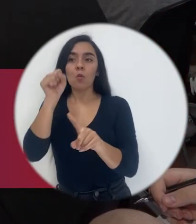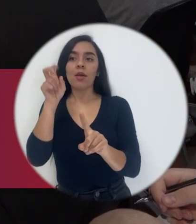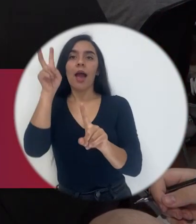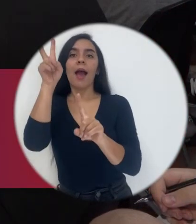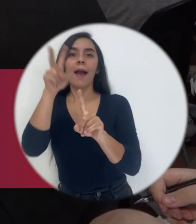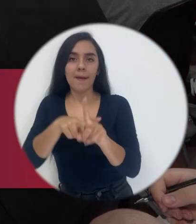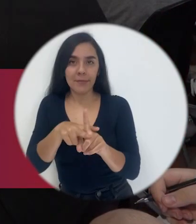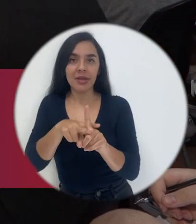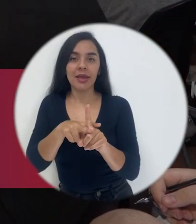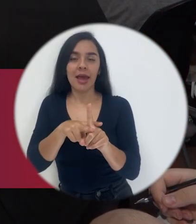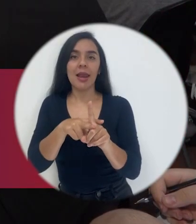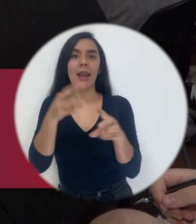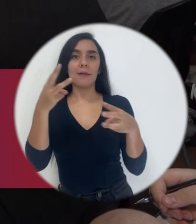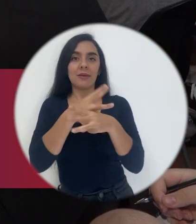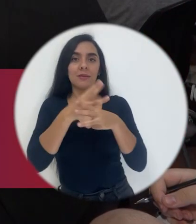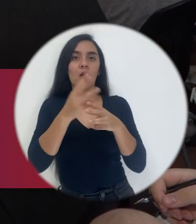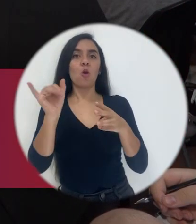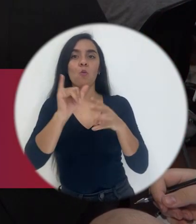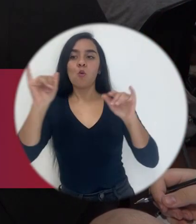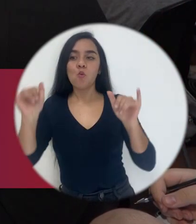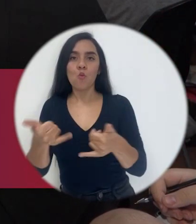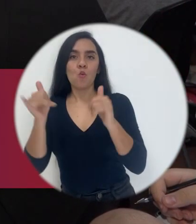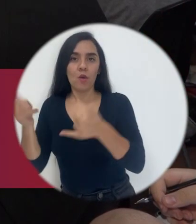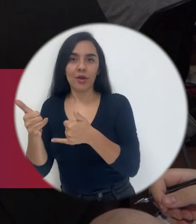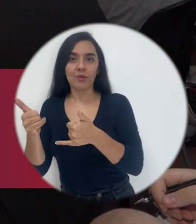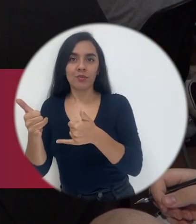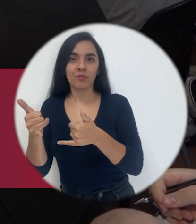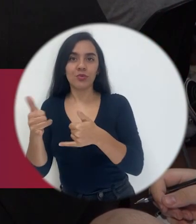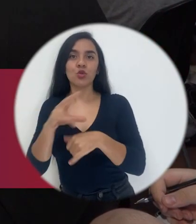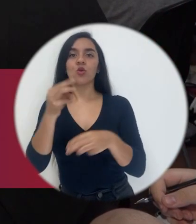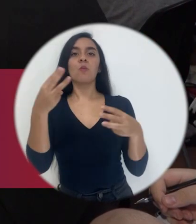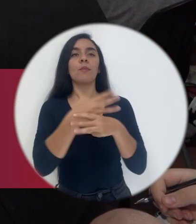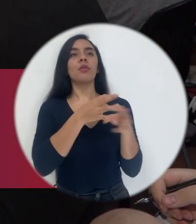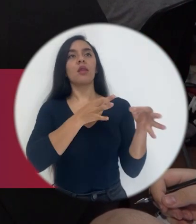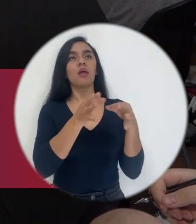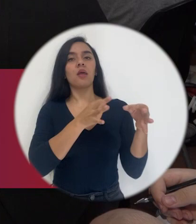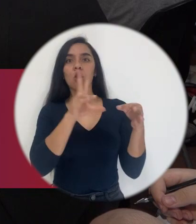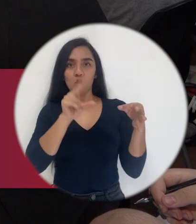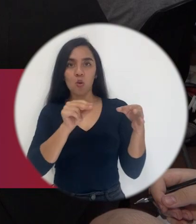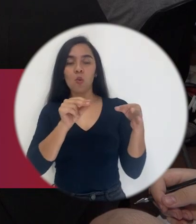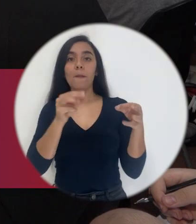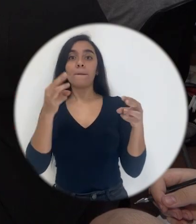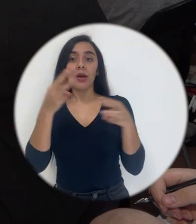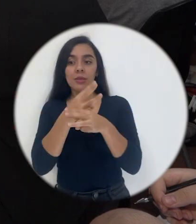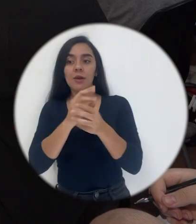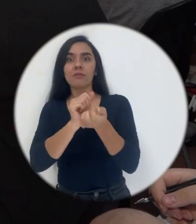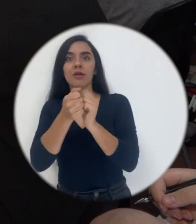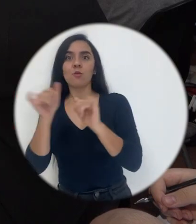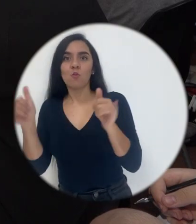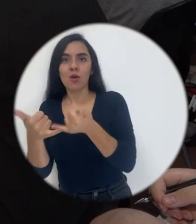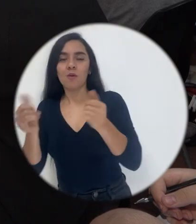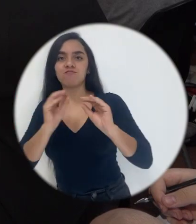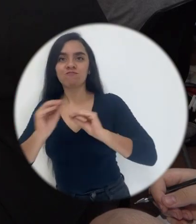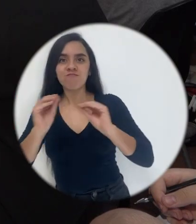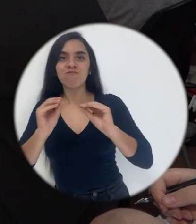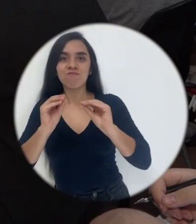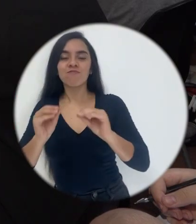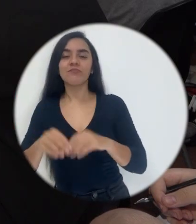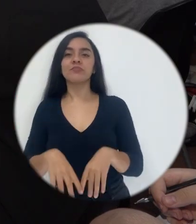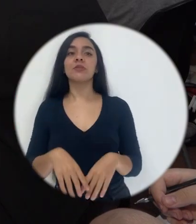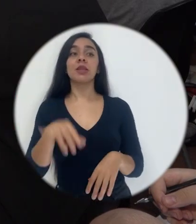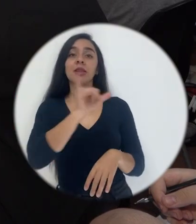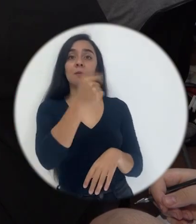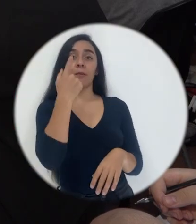clase y es una manera, digamos, cómo mejorar. Luego la otra parte es que los cursos, por ejemplo, que tiene la carrera